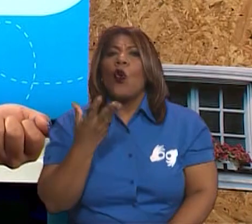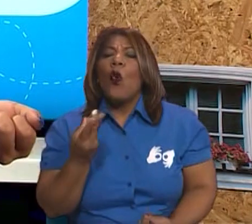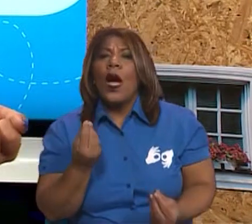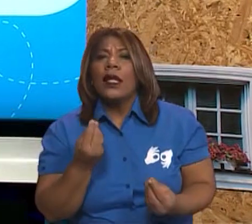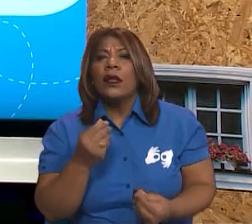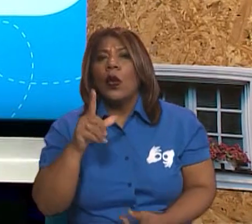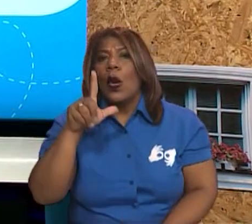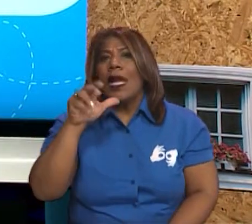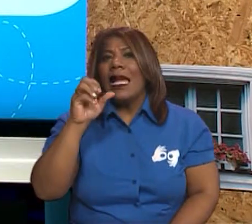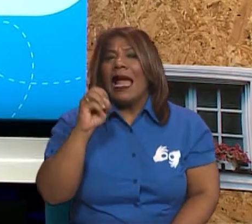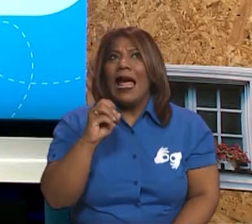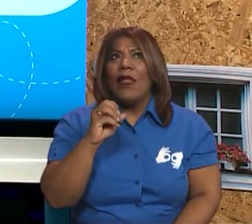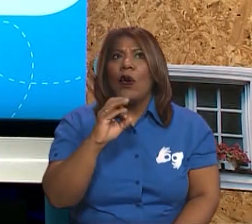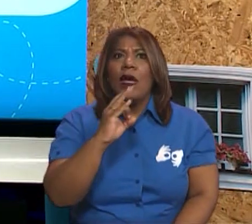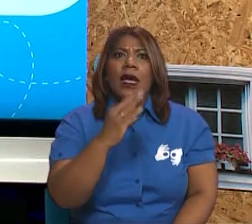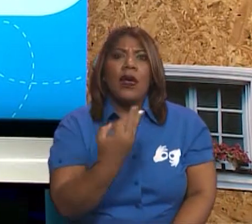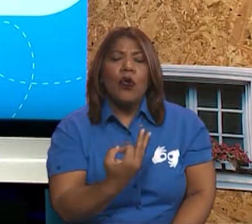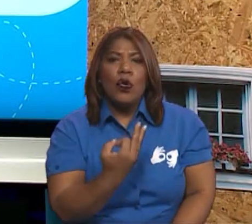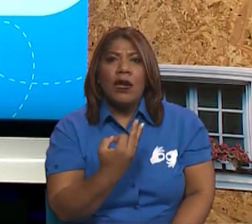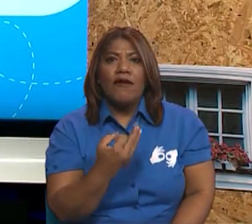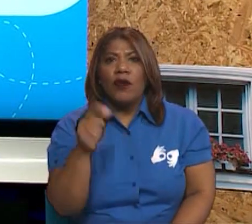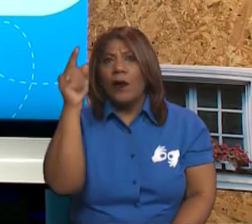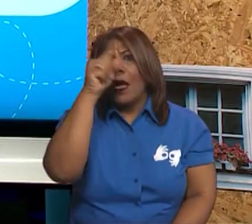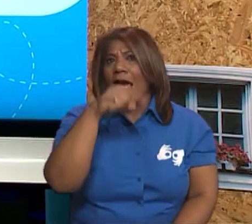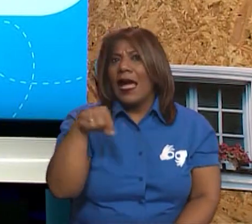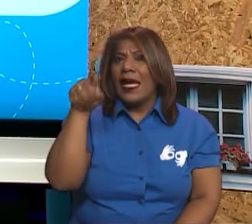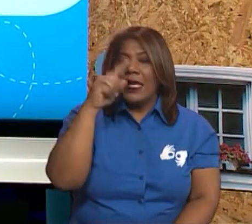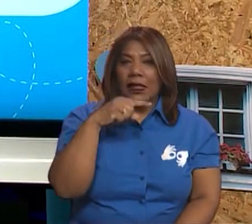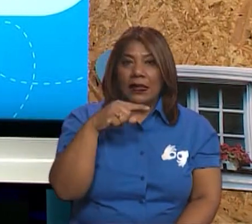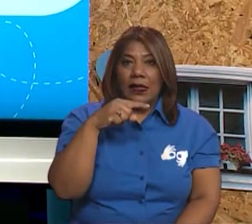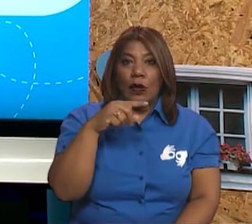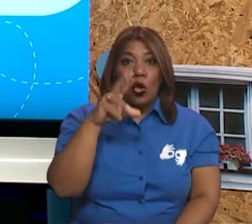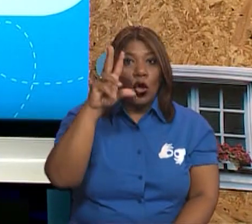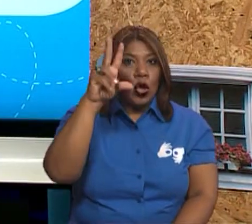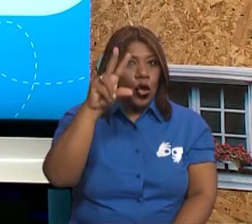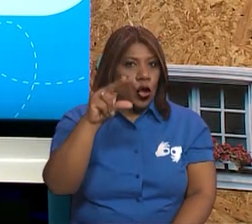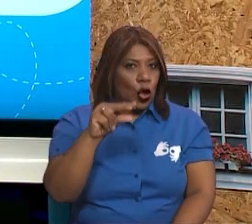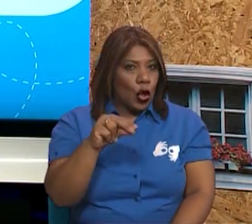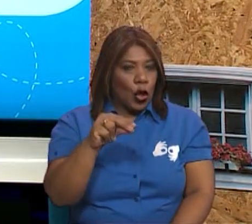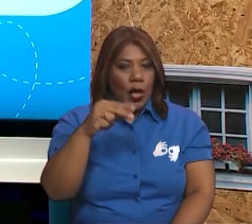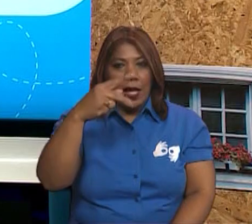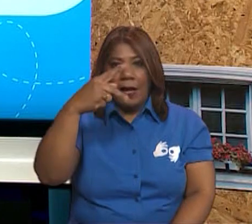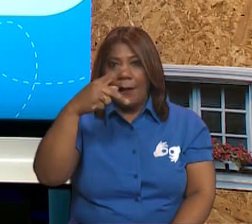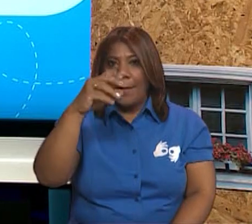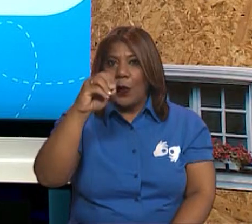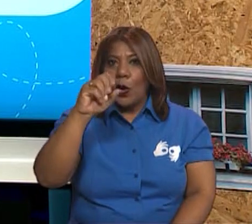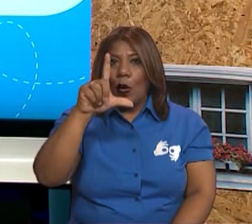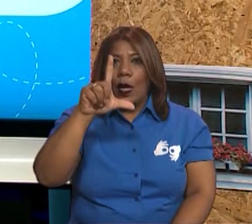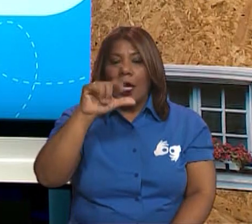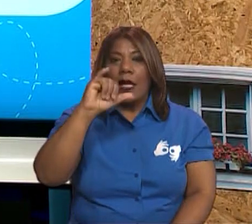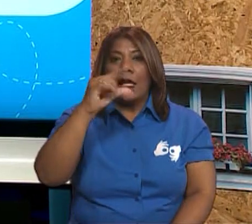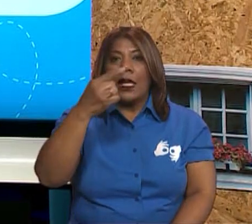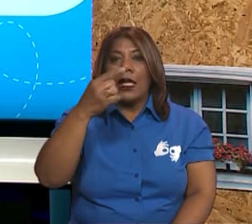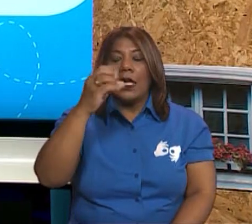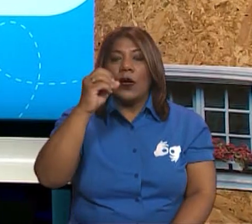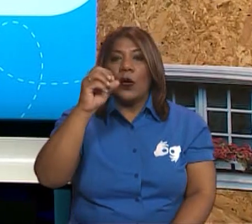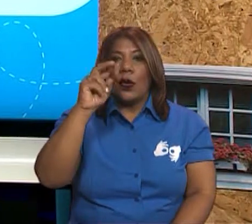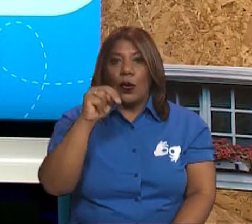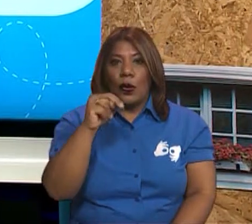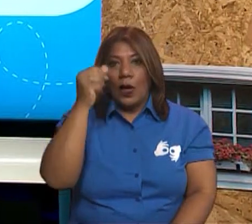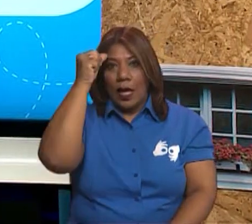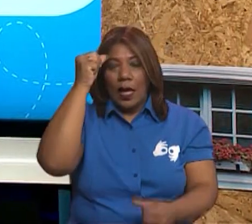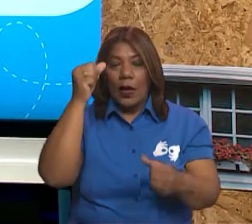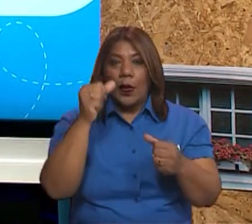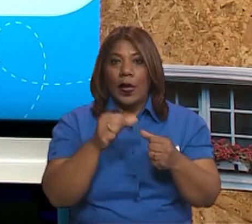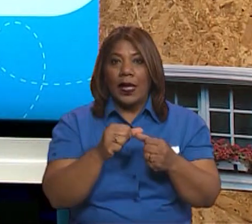¿Es una figura geométrica? ¿Será que el círculo es parte del polígono? Recuerden que el círculo no es parte del polígono. Con esto me despido y